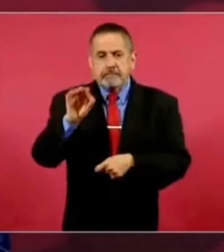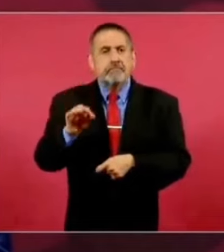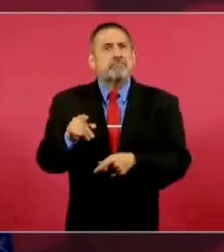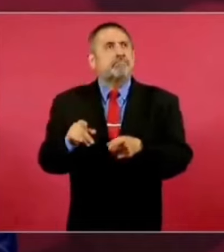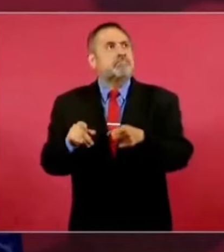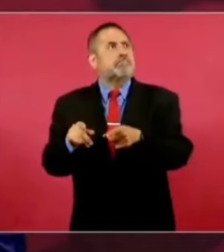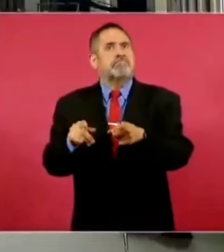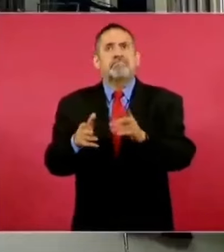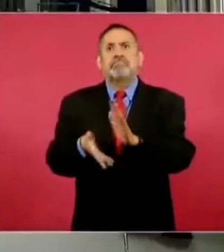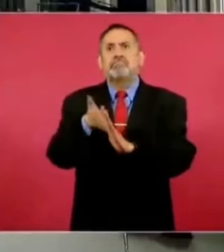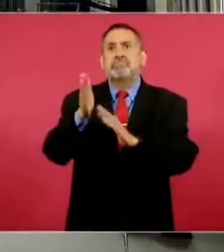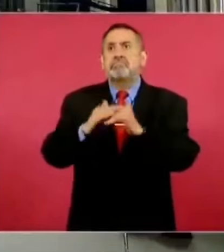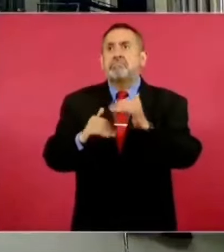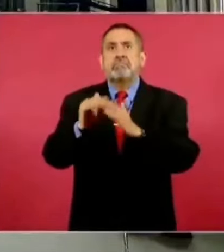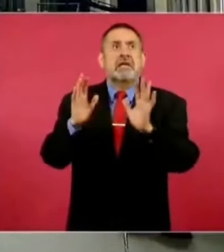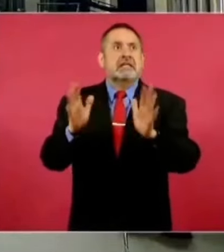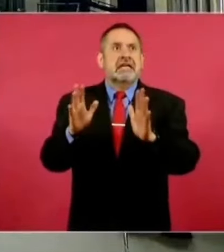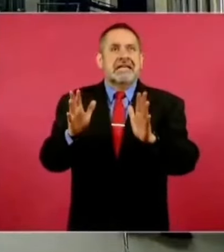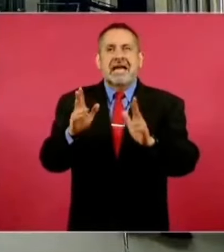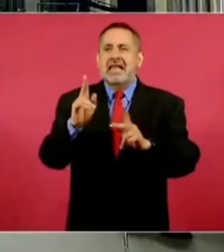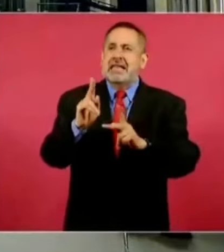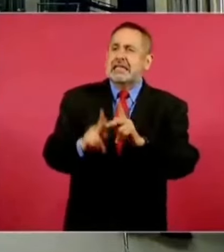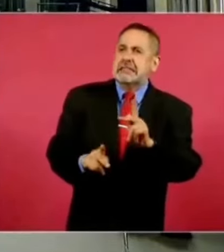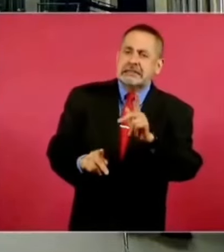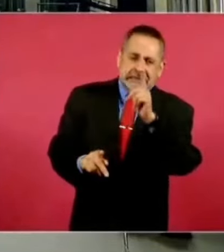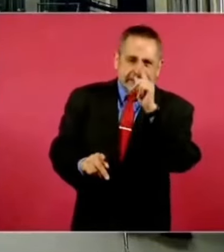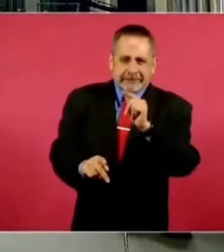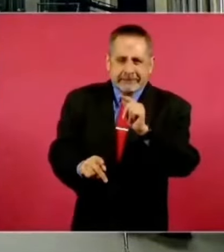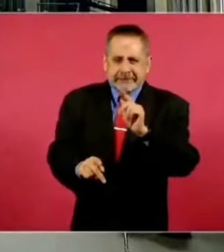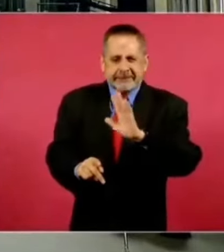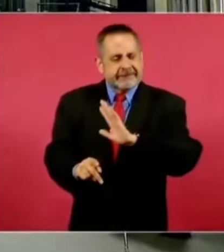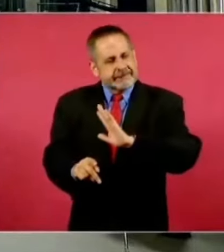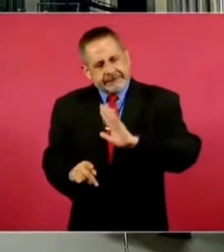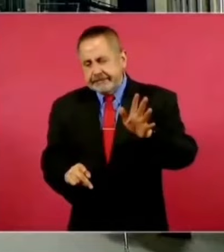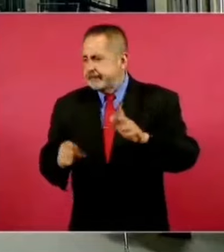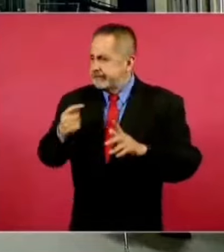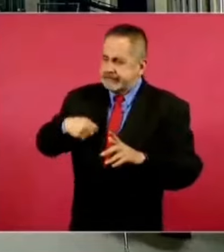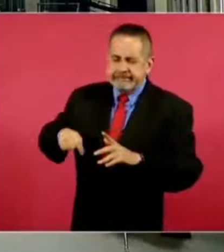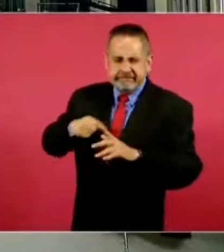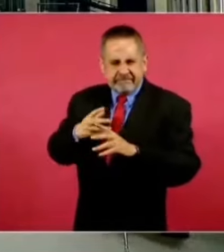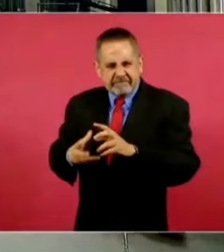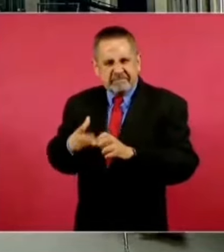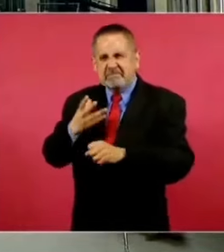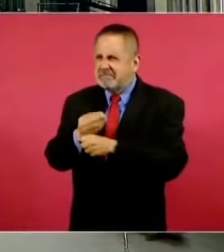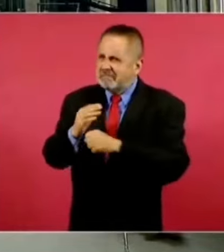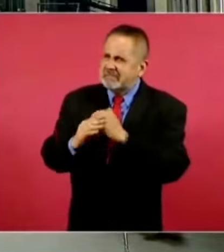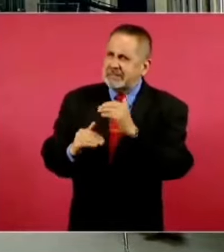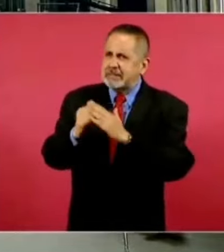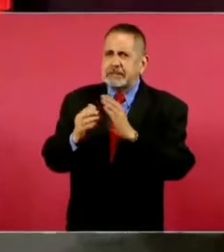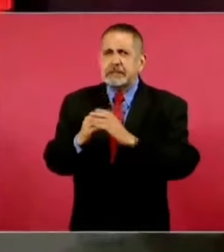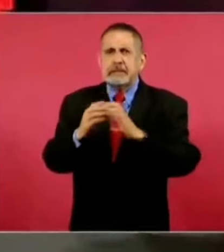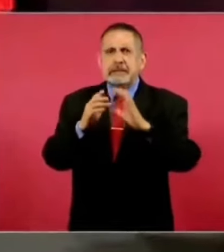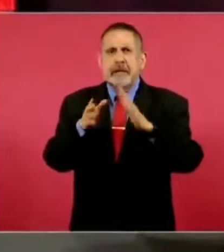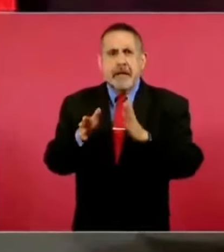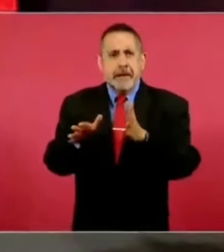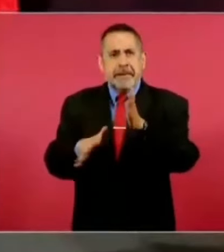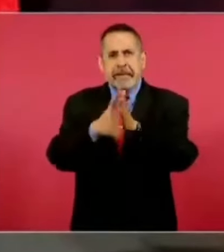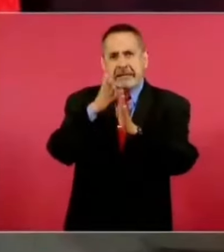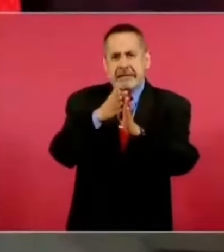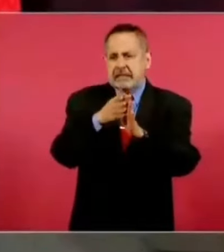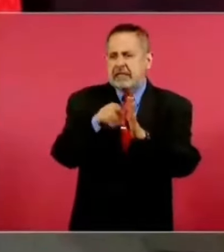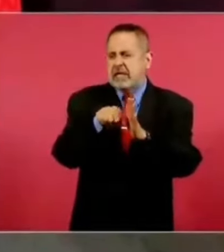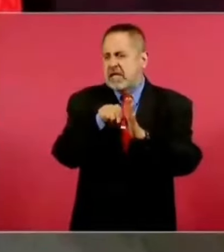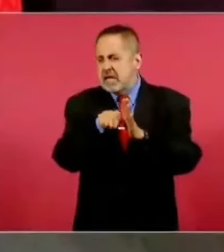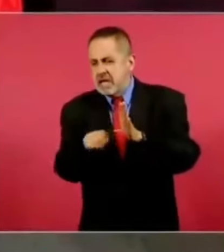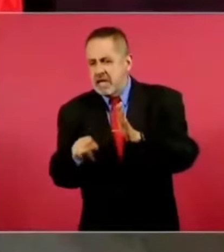la presa, pero nosotros concluimos un acueducto para llevar agua